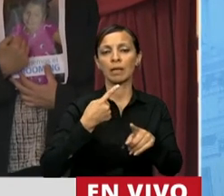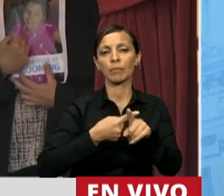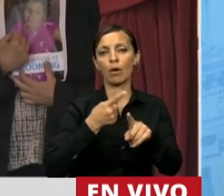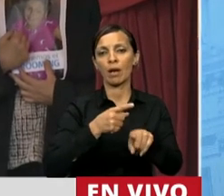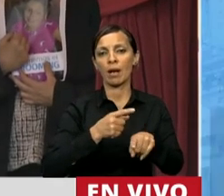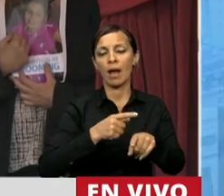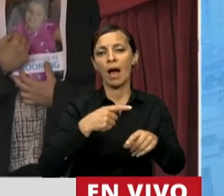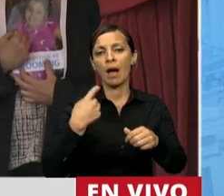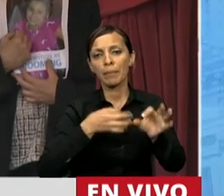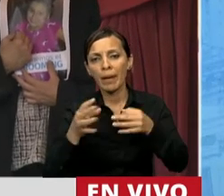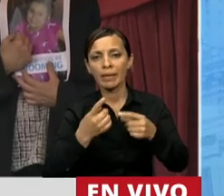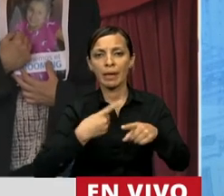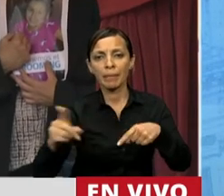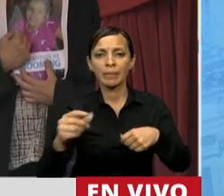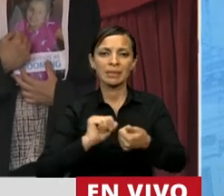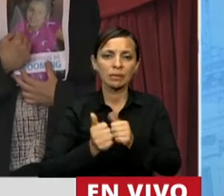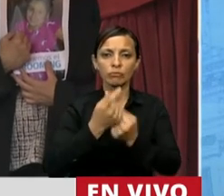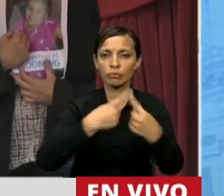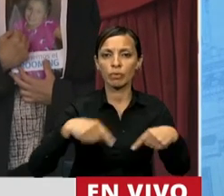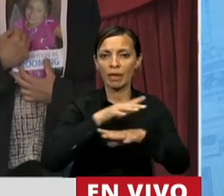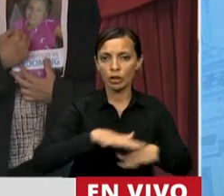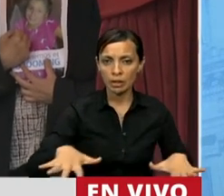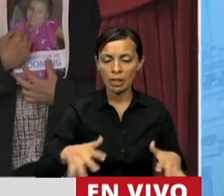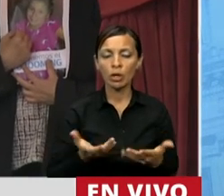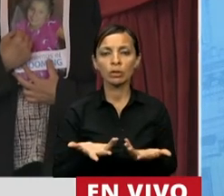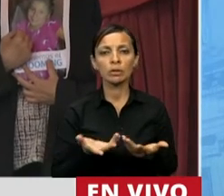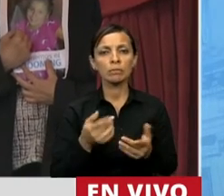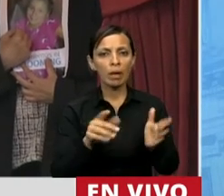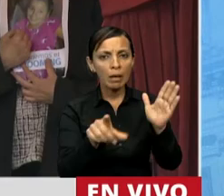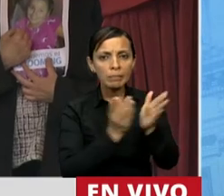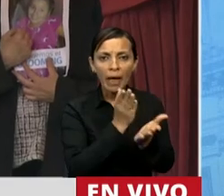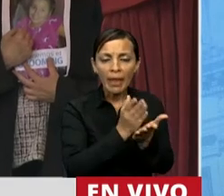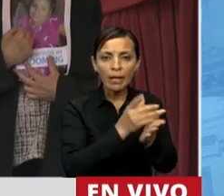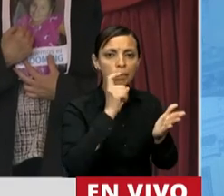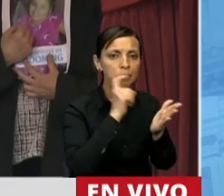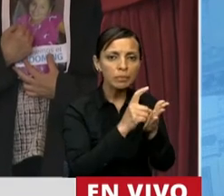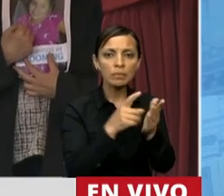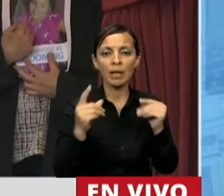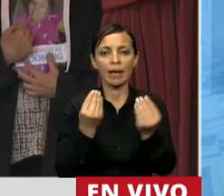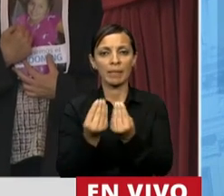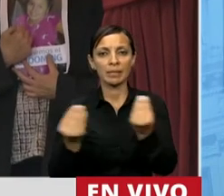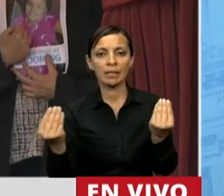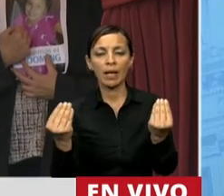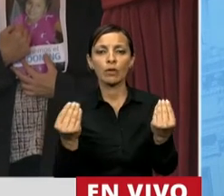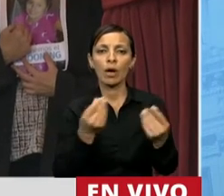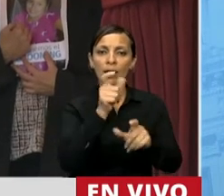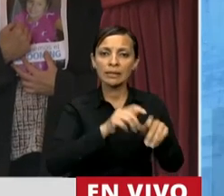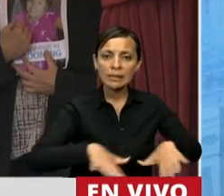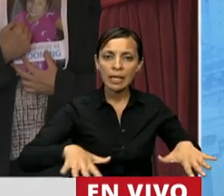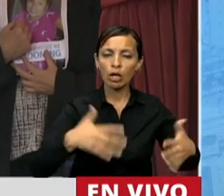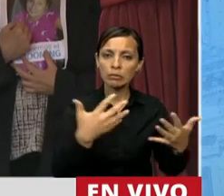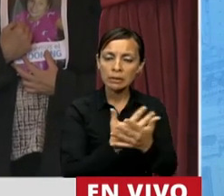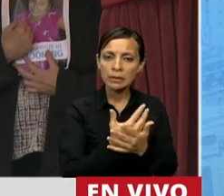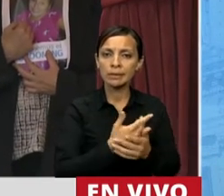sexual, velando por los derechos y representando a víctimas y familiares, y realizando